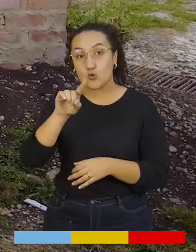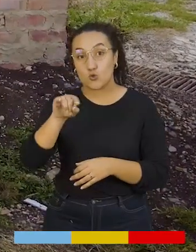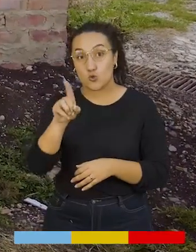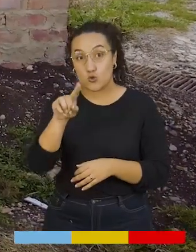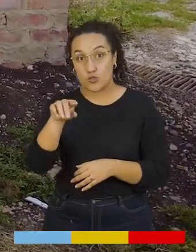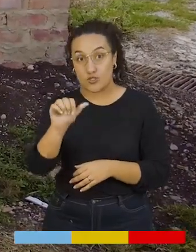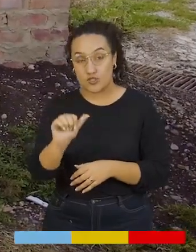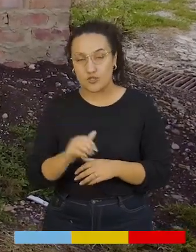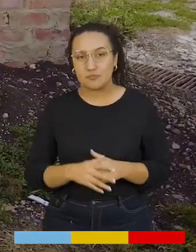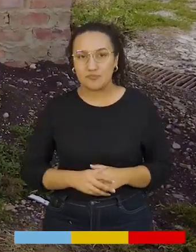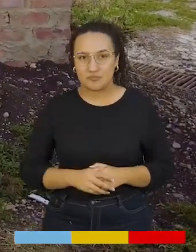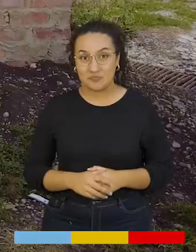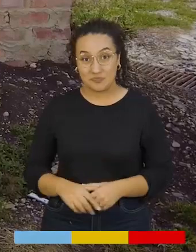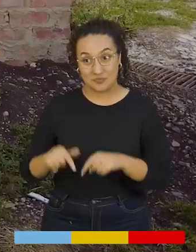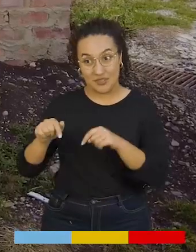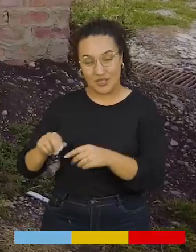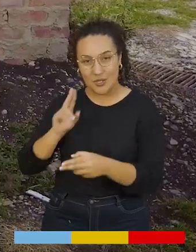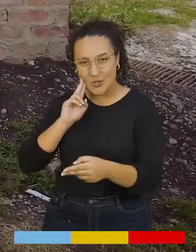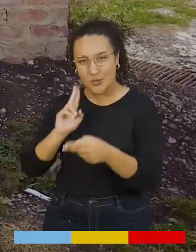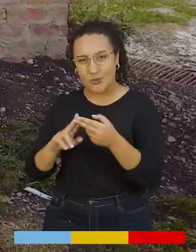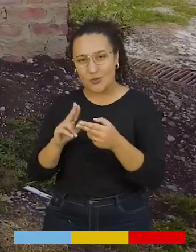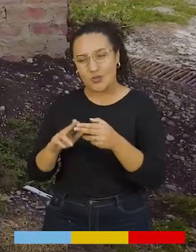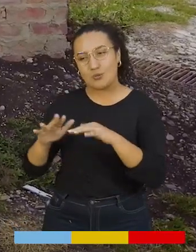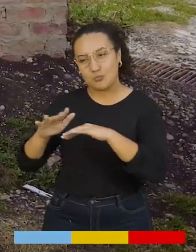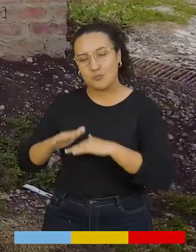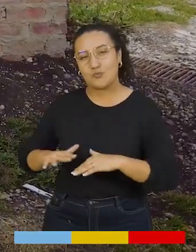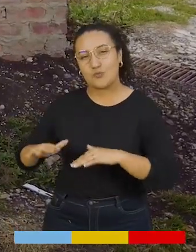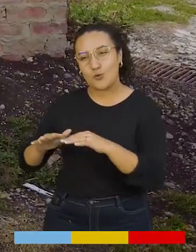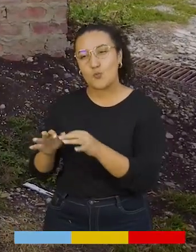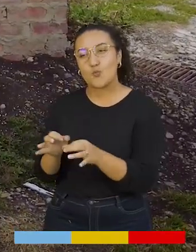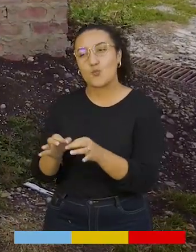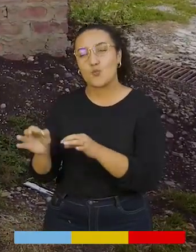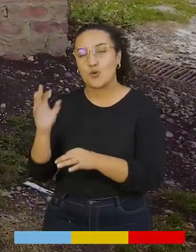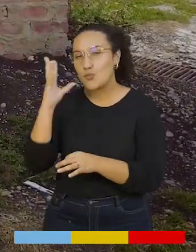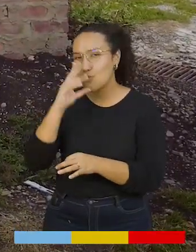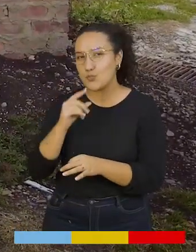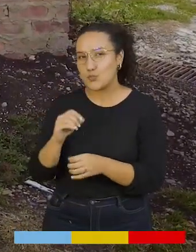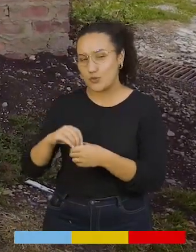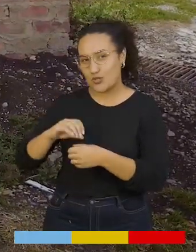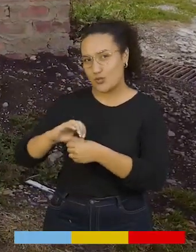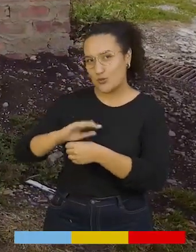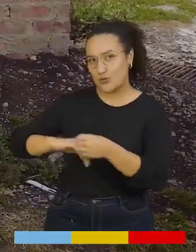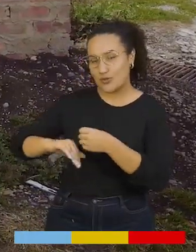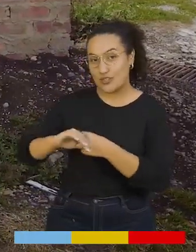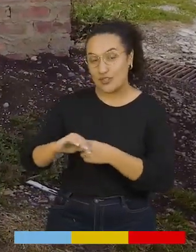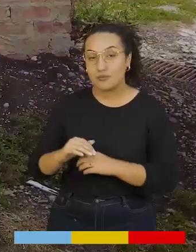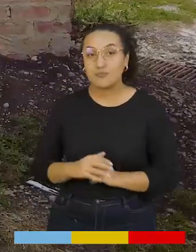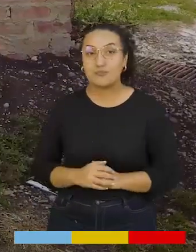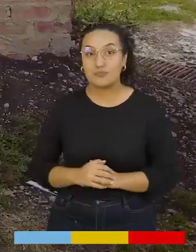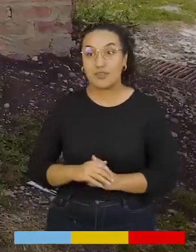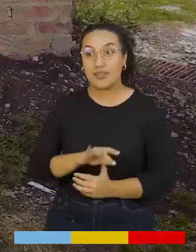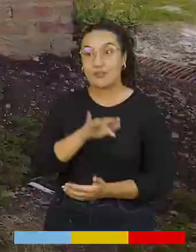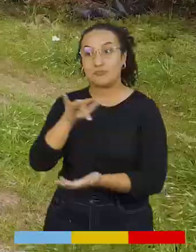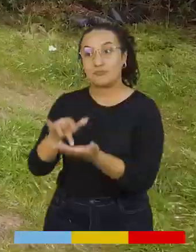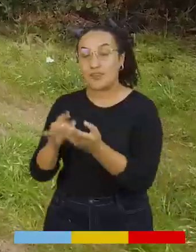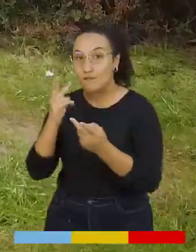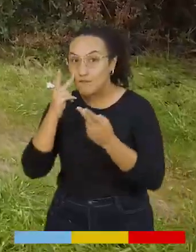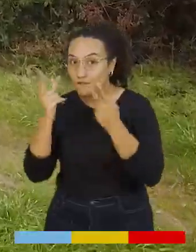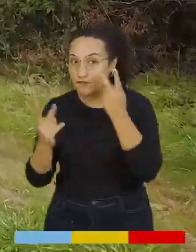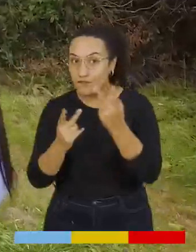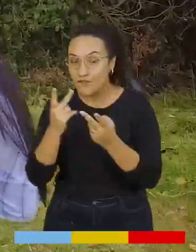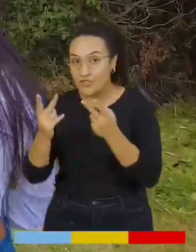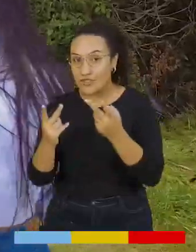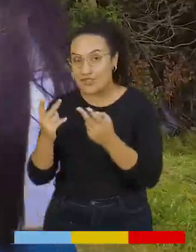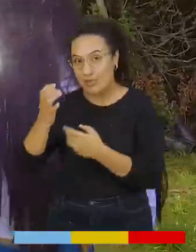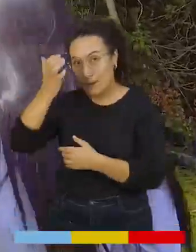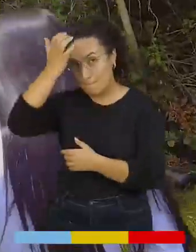exactamente en el municipio de Susa, y aquí vamos a conocer un destino imperdible de nuestro departamento. Así que vamos a visitar